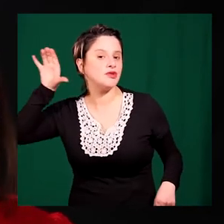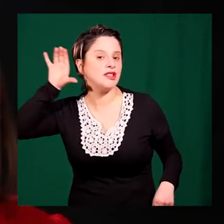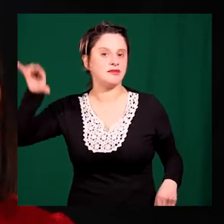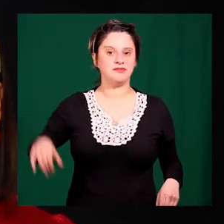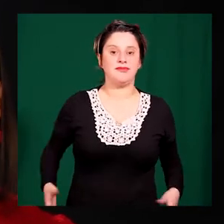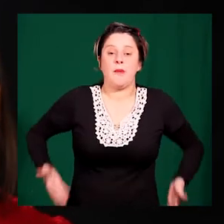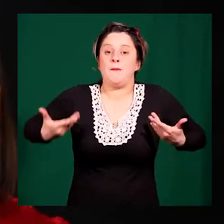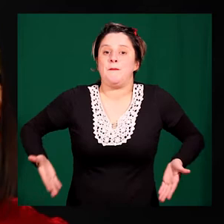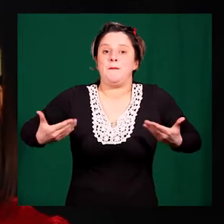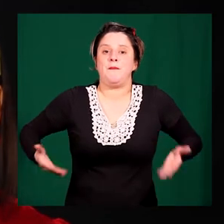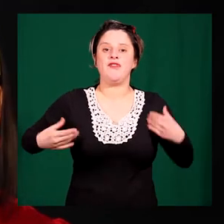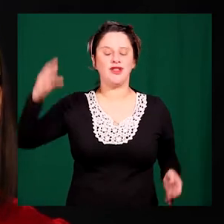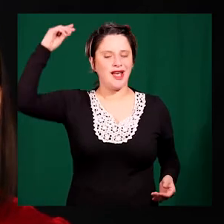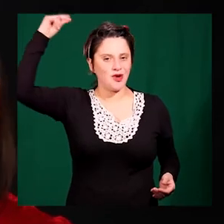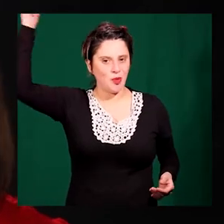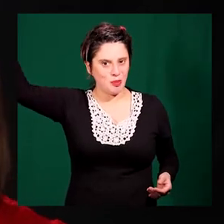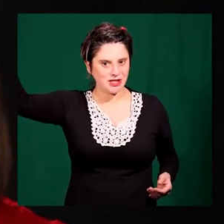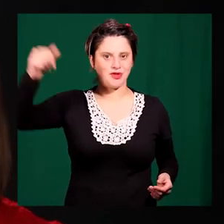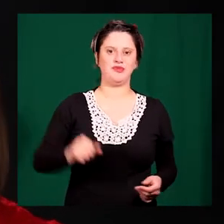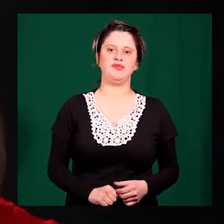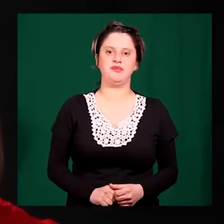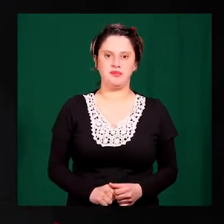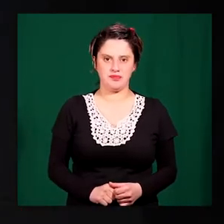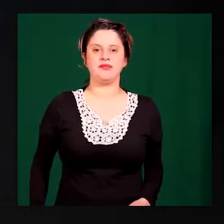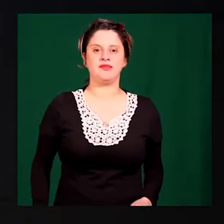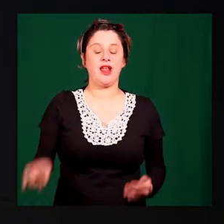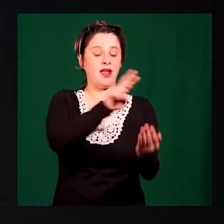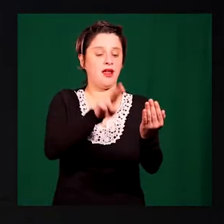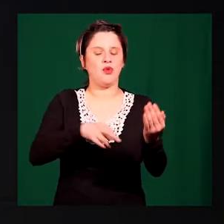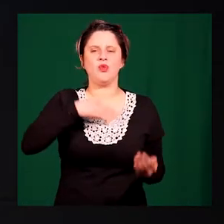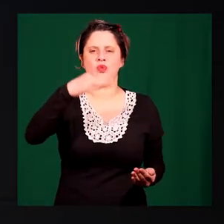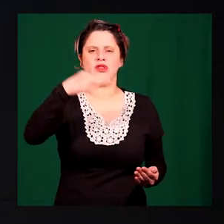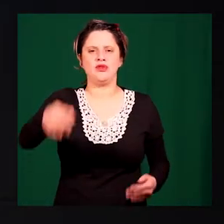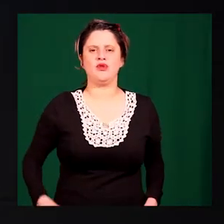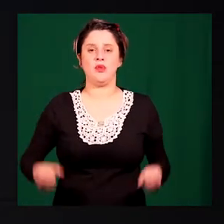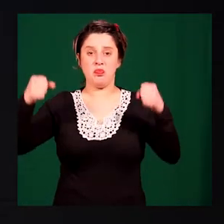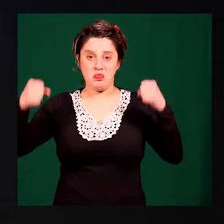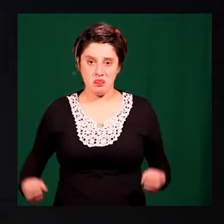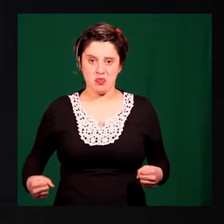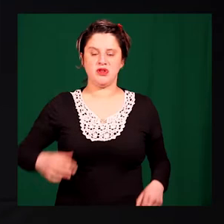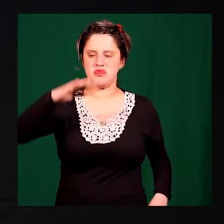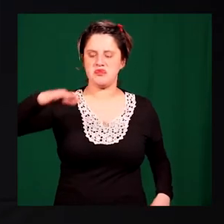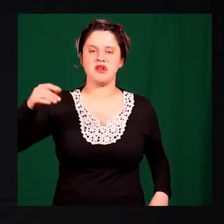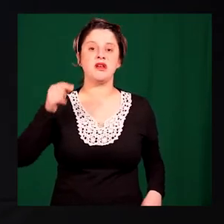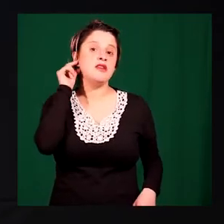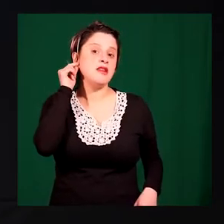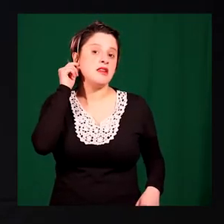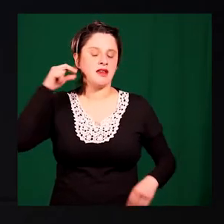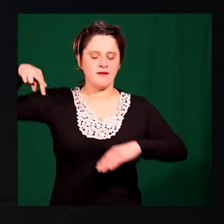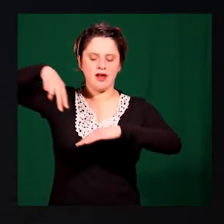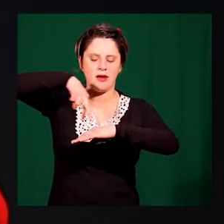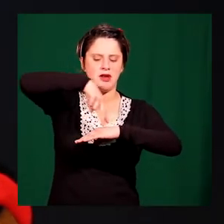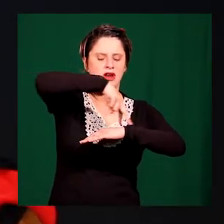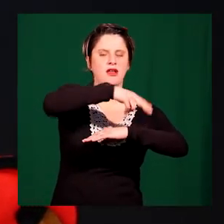promoviendo de este modo la interpretación y comprensión. Al leer una historia, puedo ser una niña que